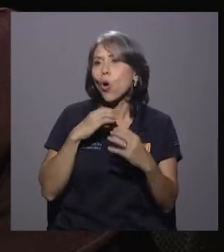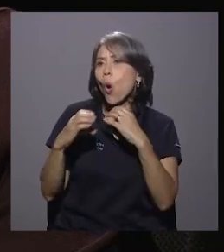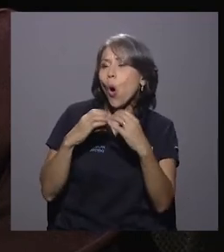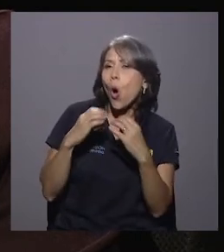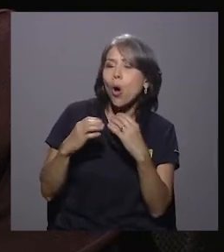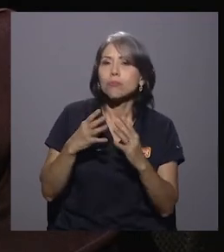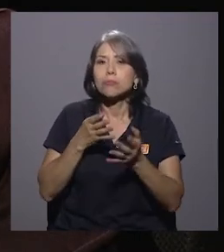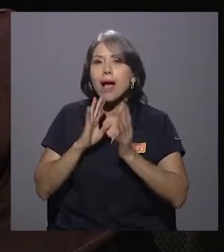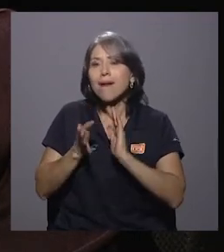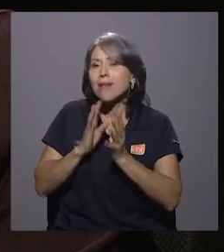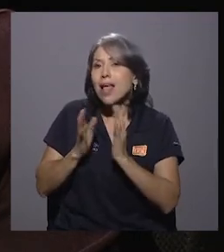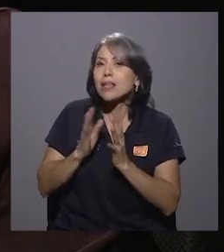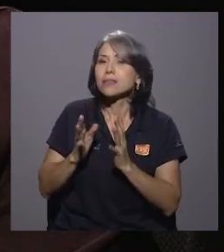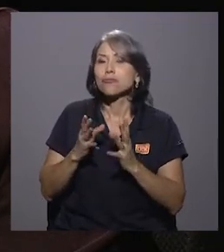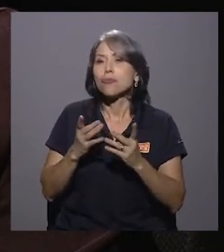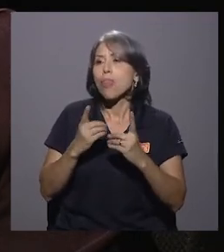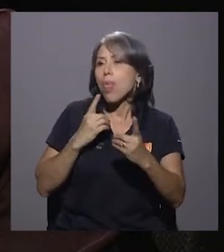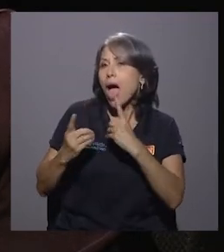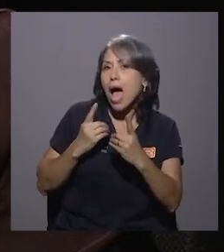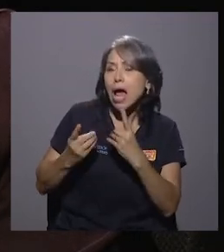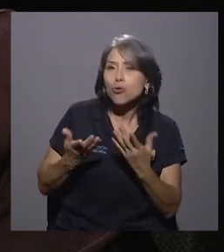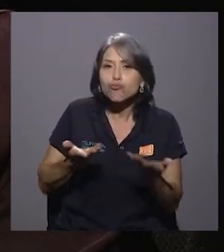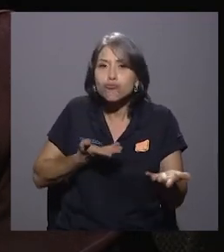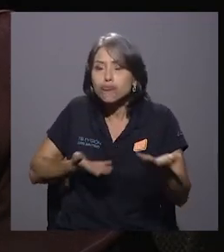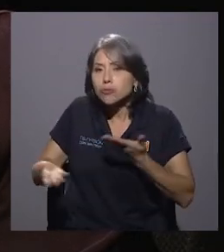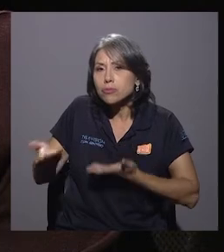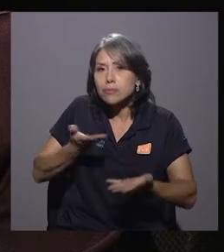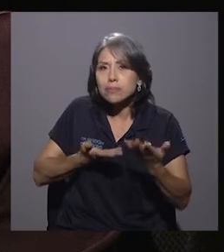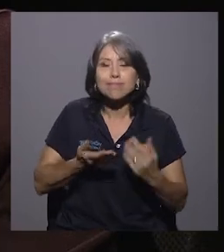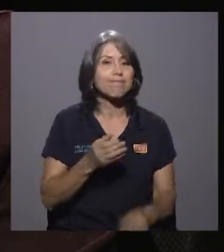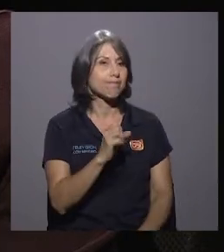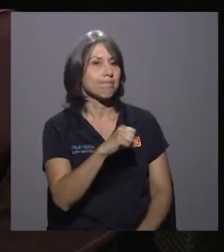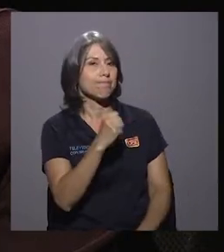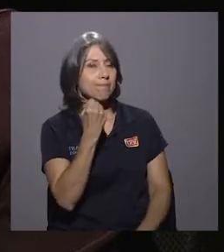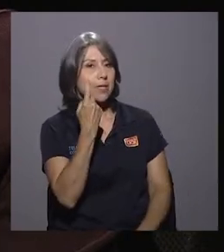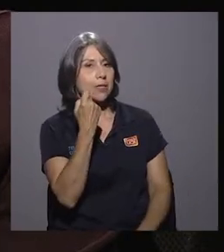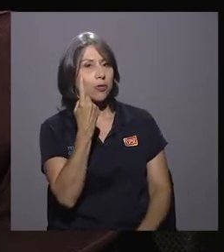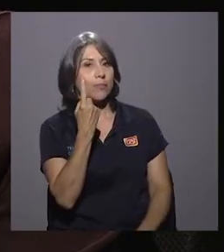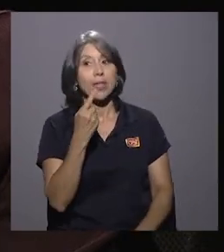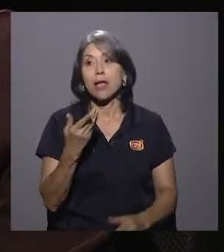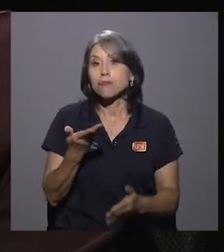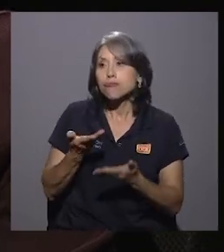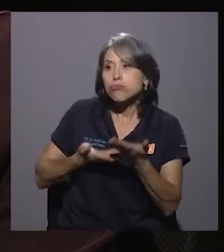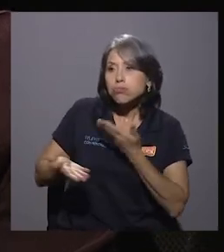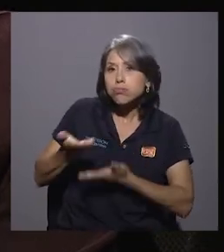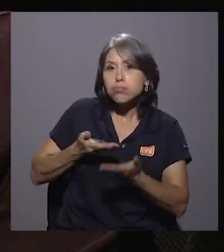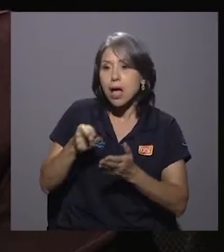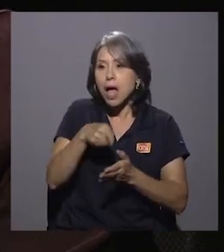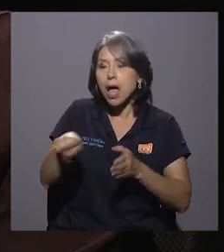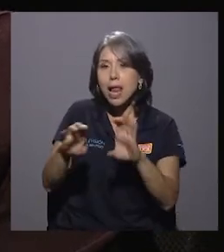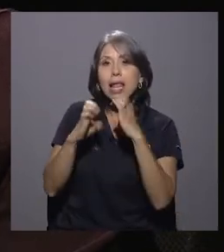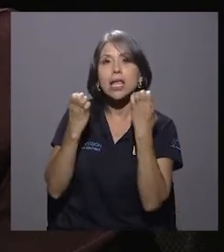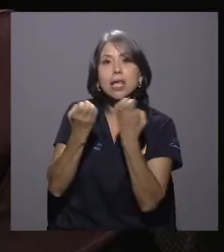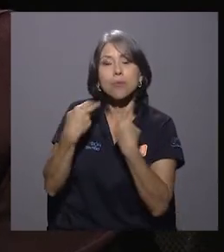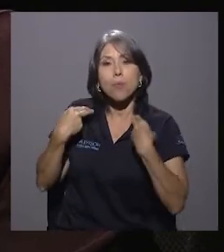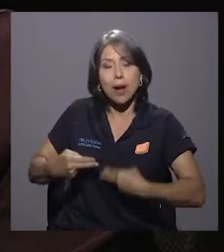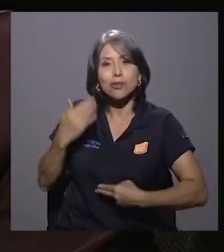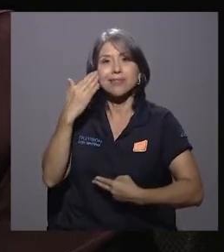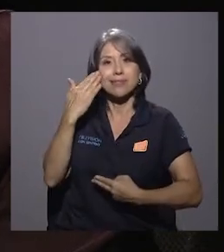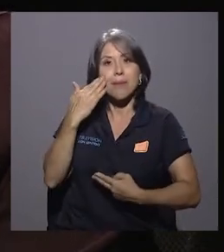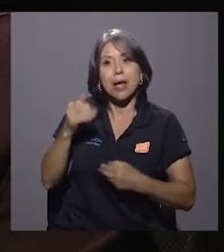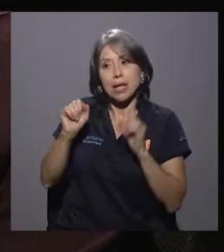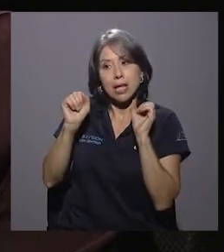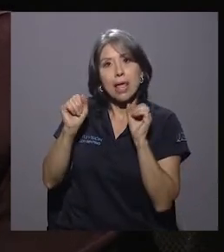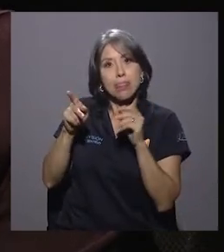hablar, de buscar el diálogo, de que el equipo humano sienta que puede contar con una figura que va a